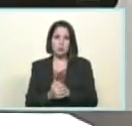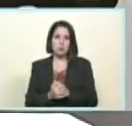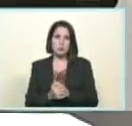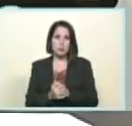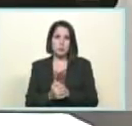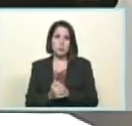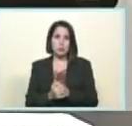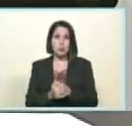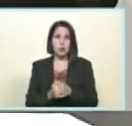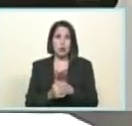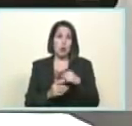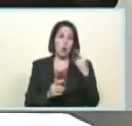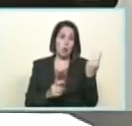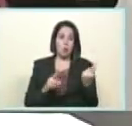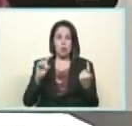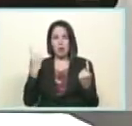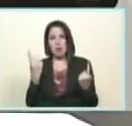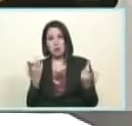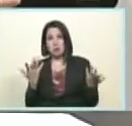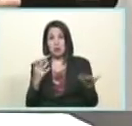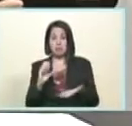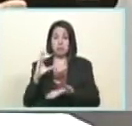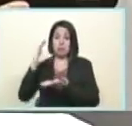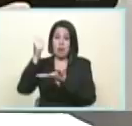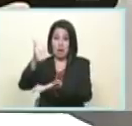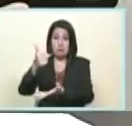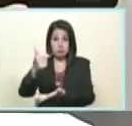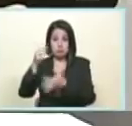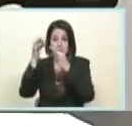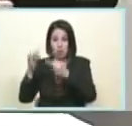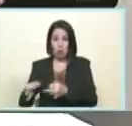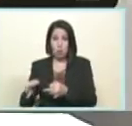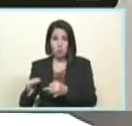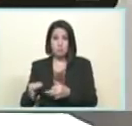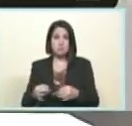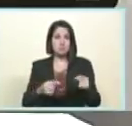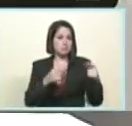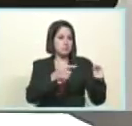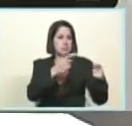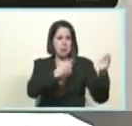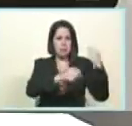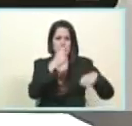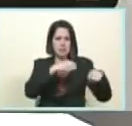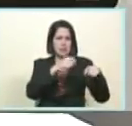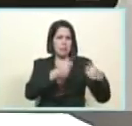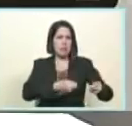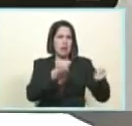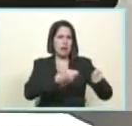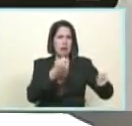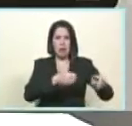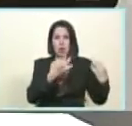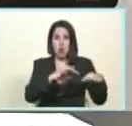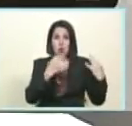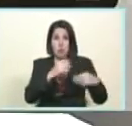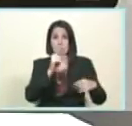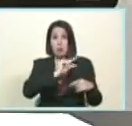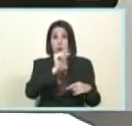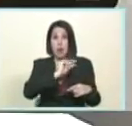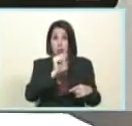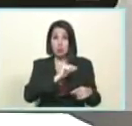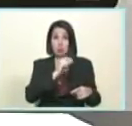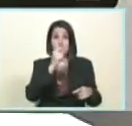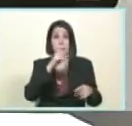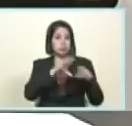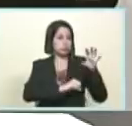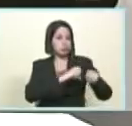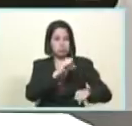por la una o por la otra por el CLAP con seguridad y por el mercado también con seguridad eso si mira